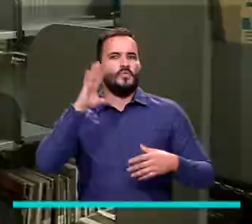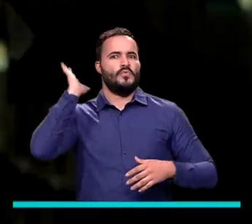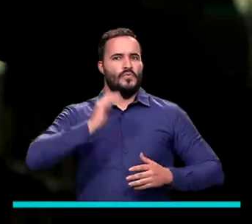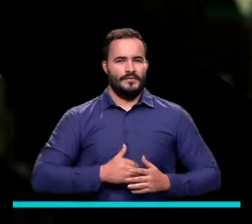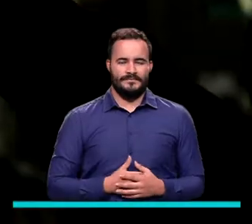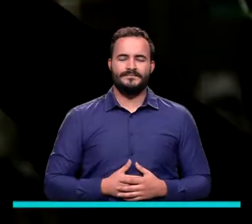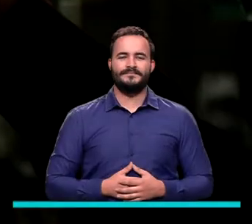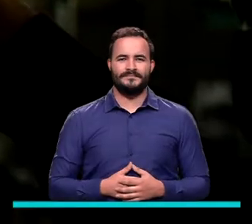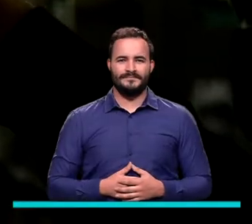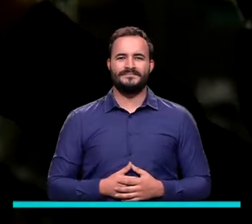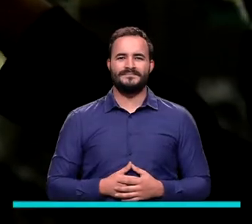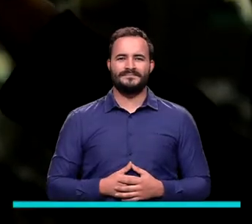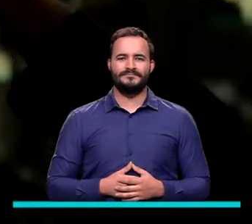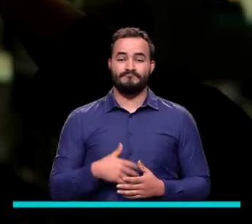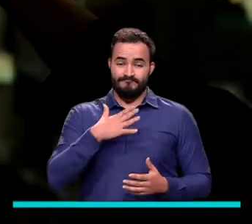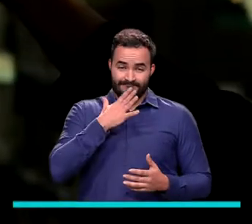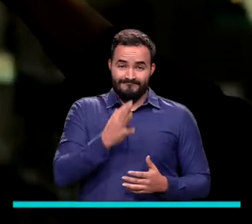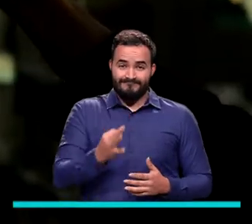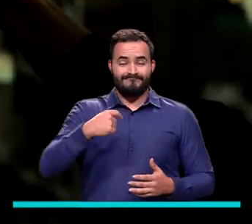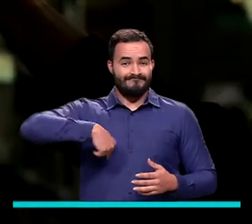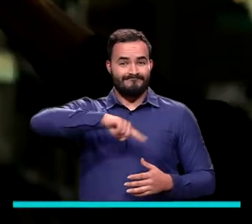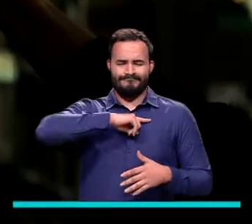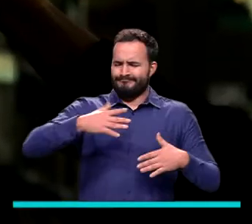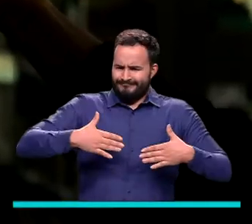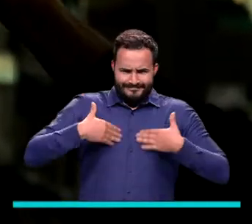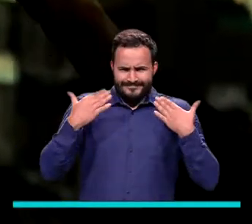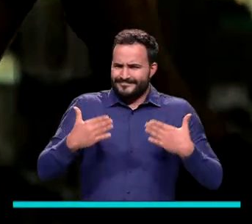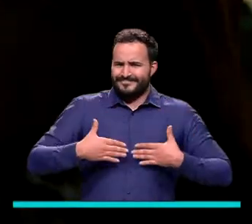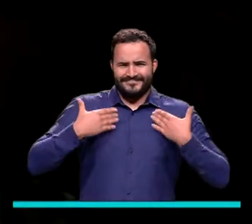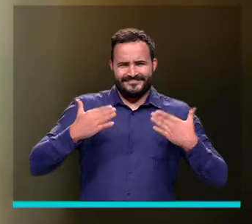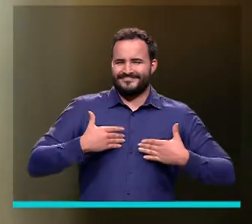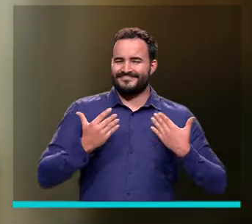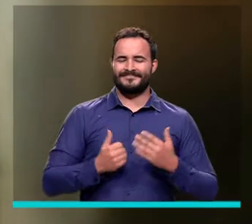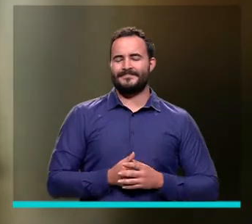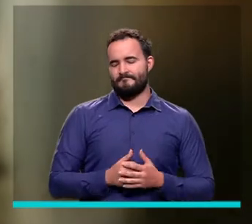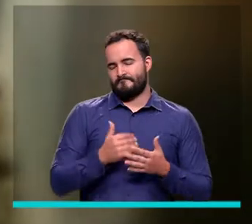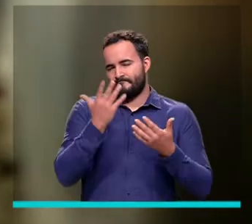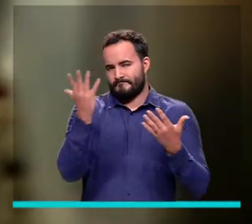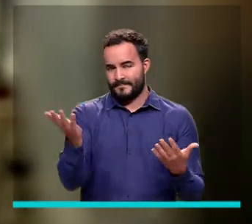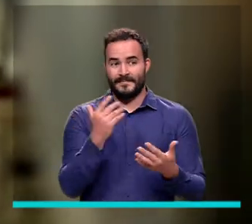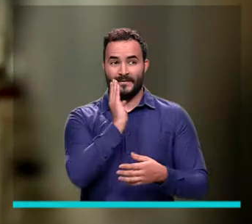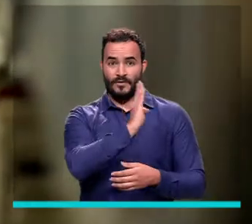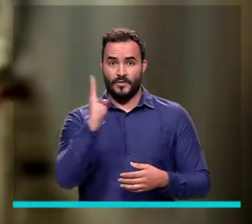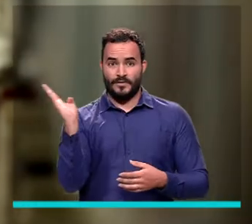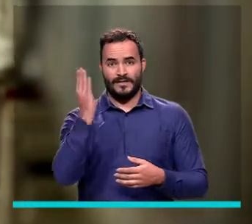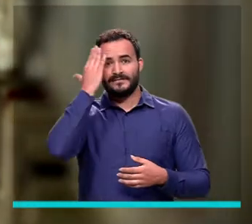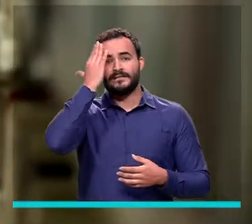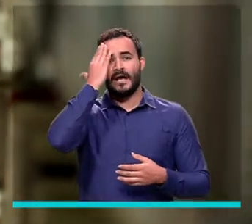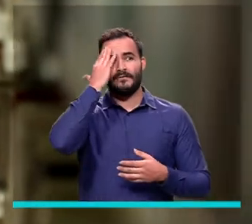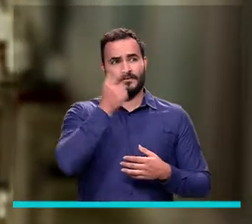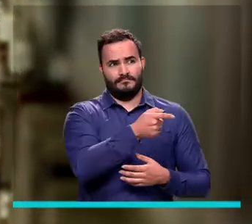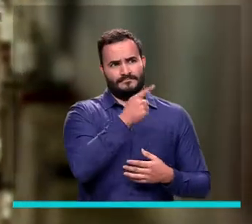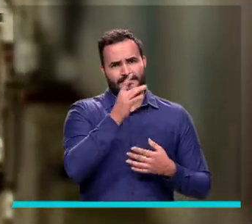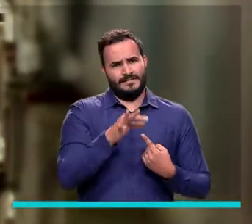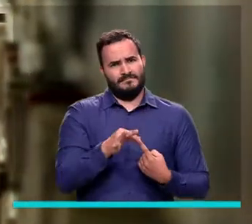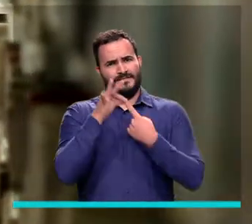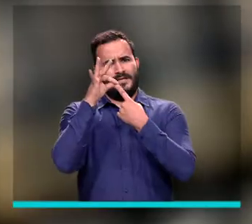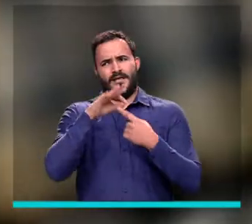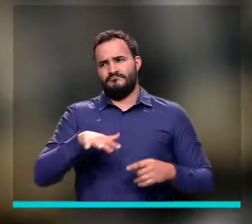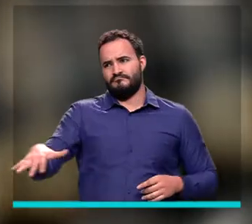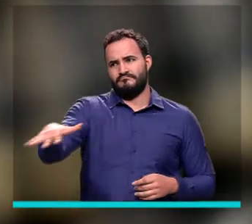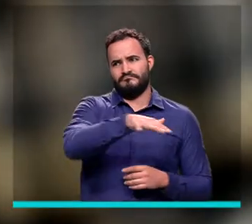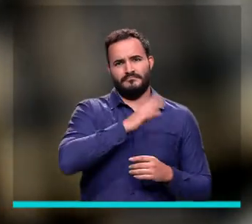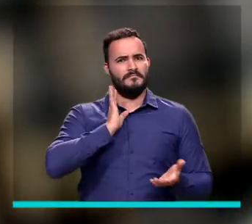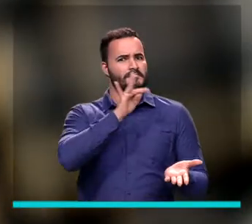Pues nosotros estábamos muy contentos porque pues uno, la Biblioteca es un lugar emblemático de la